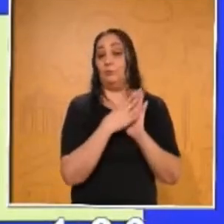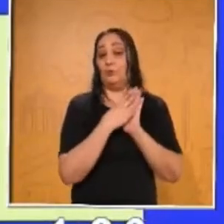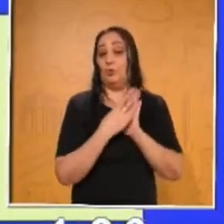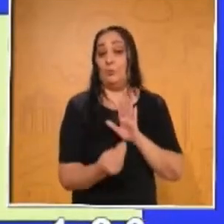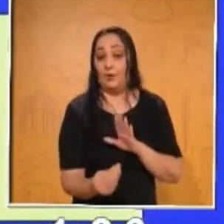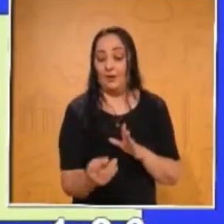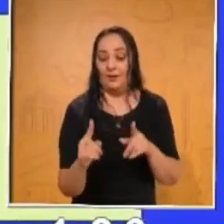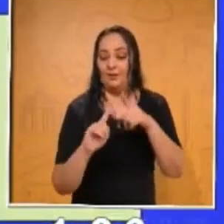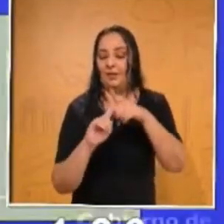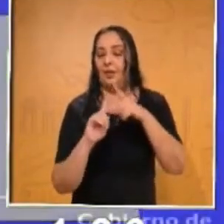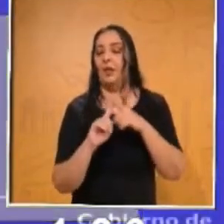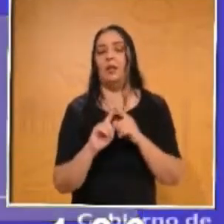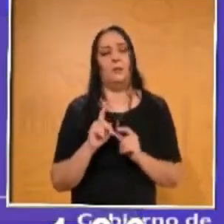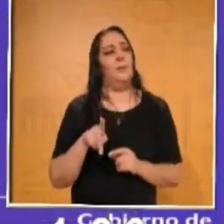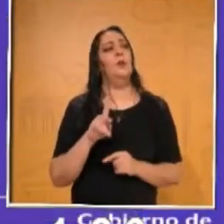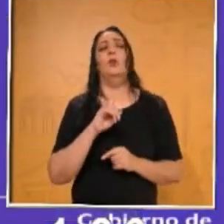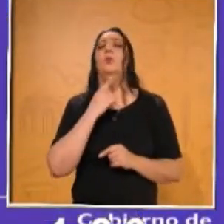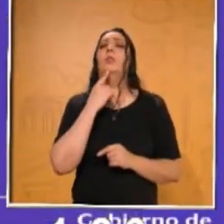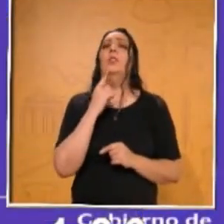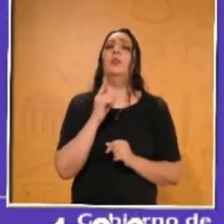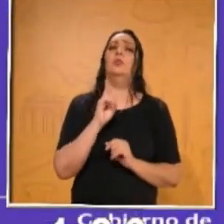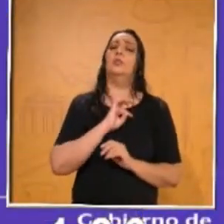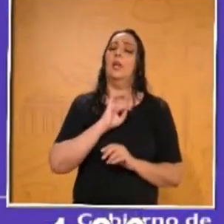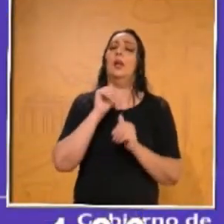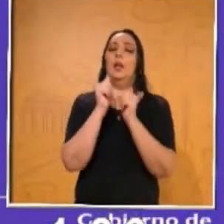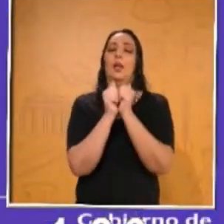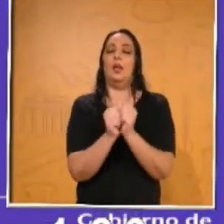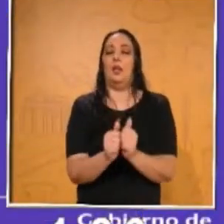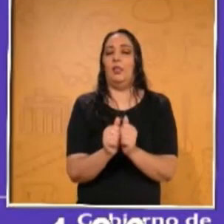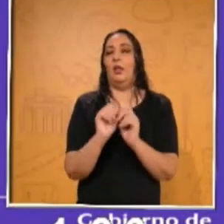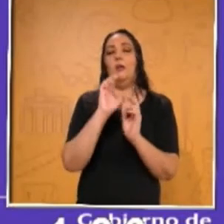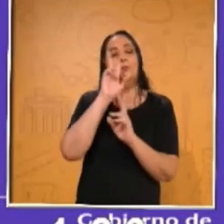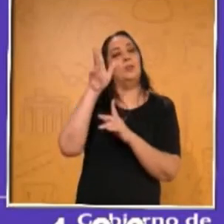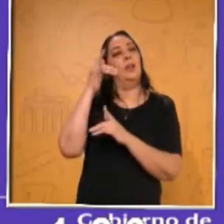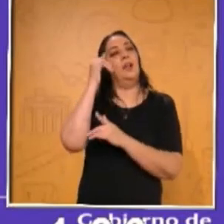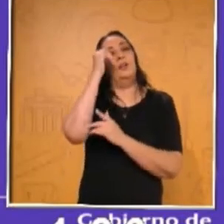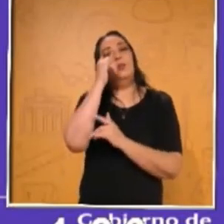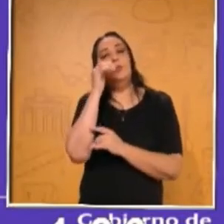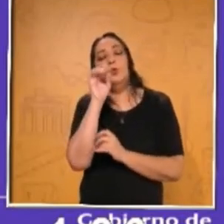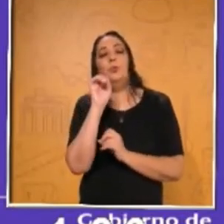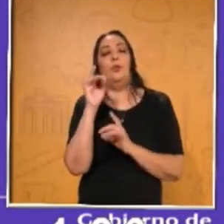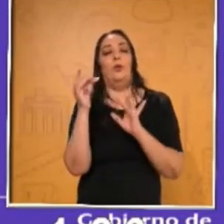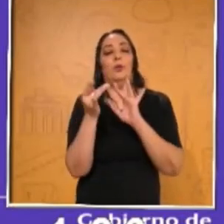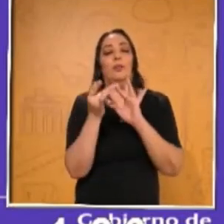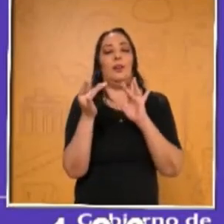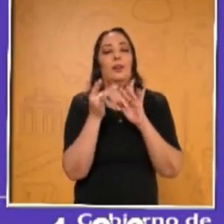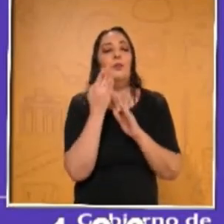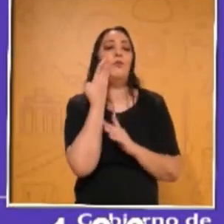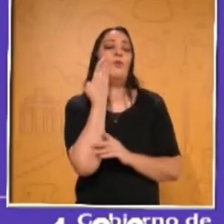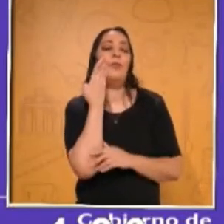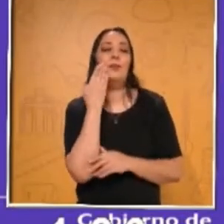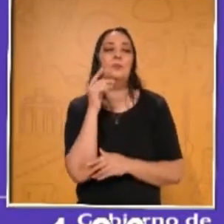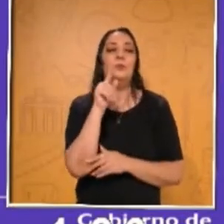Y si no, de todos modos, como les digo, se queda grabado ahí en las redes sociales de YouTube, Facebook. Para que usted lo